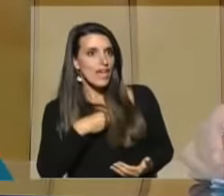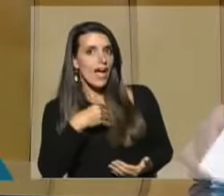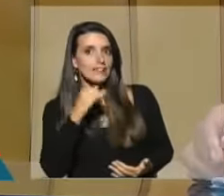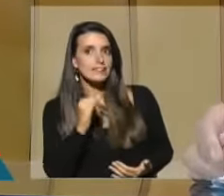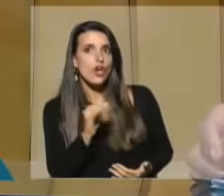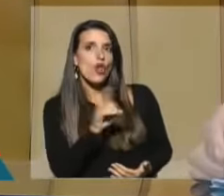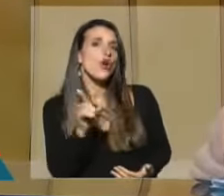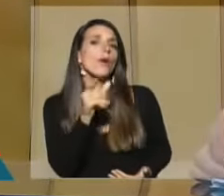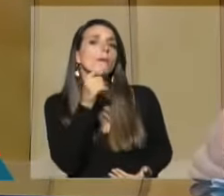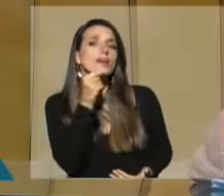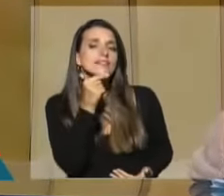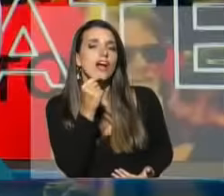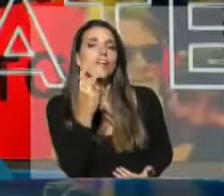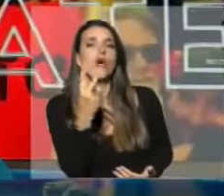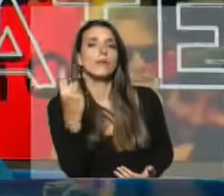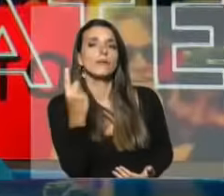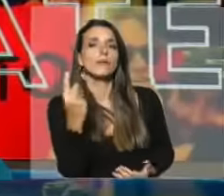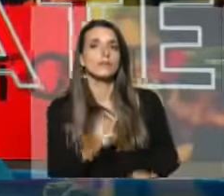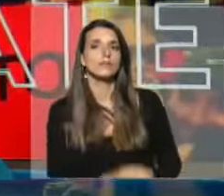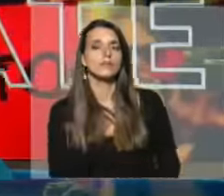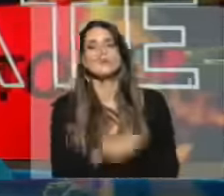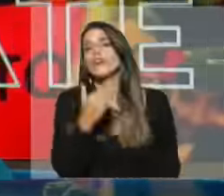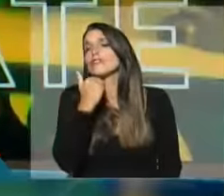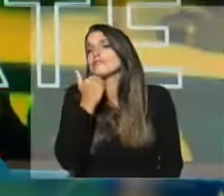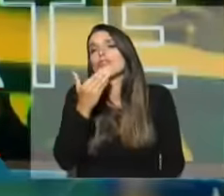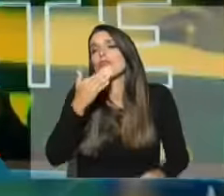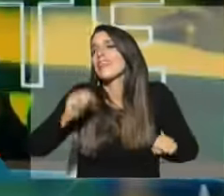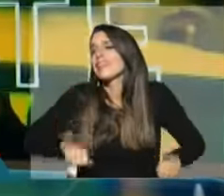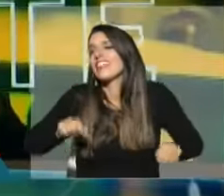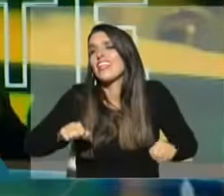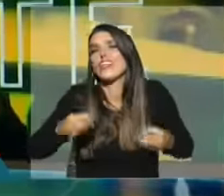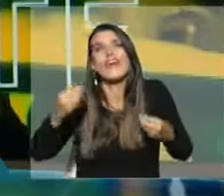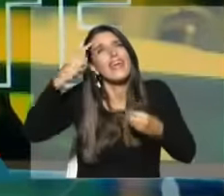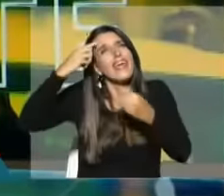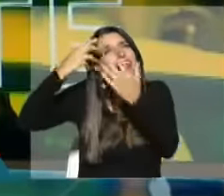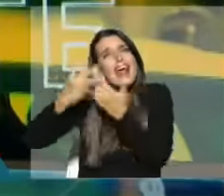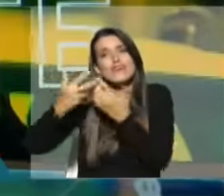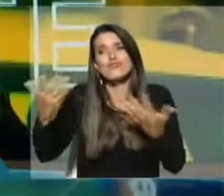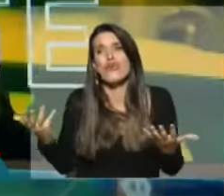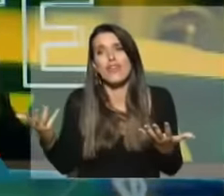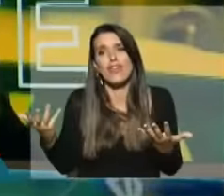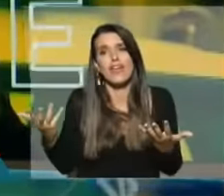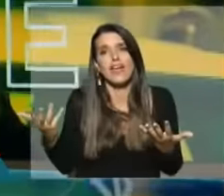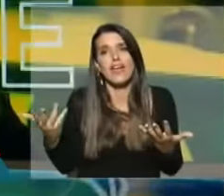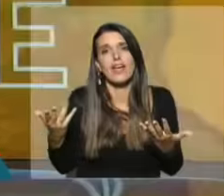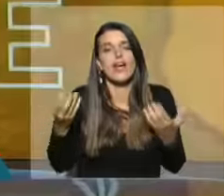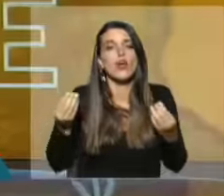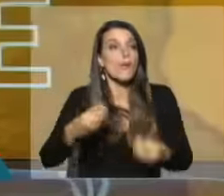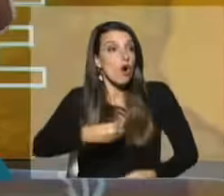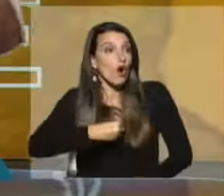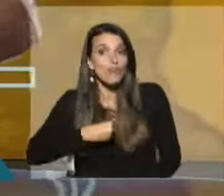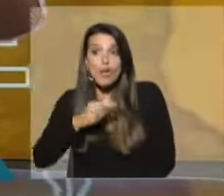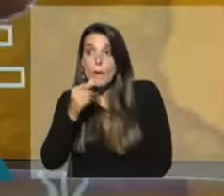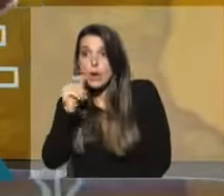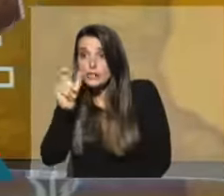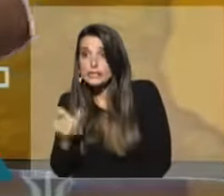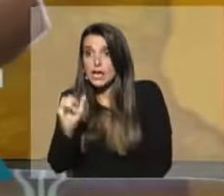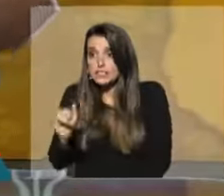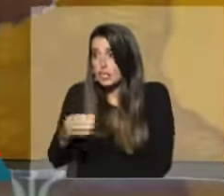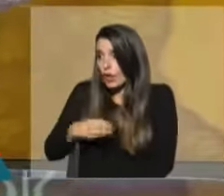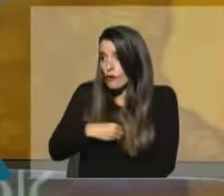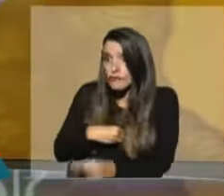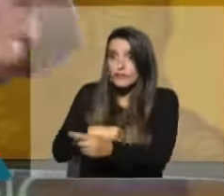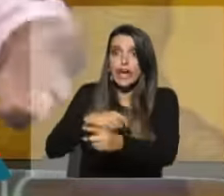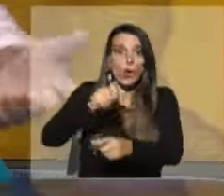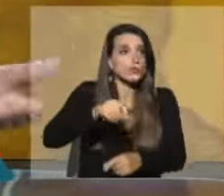la policía. Tiene dos minutos. No entiendo el razonamiento. El razonamiento es que hay que confiar en la policía. Confiamos en la policía,